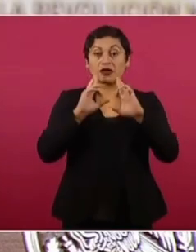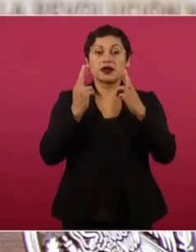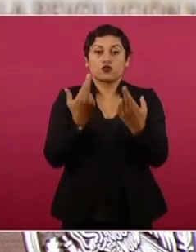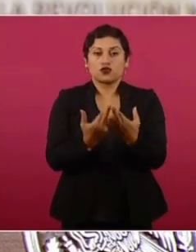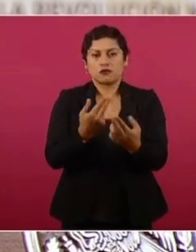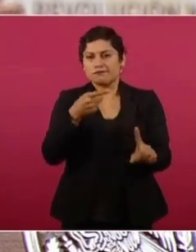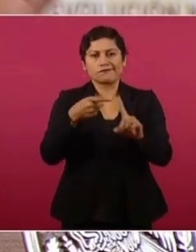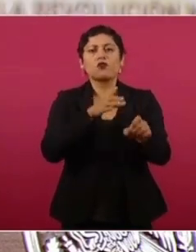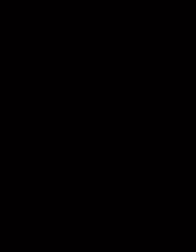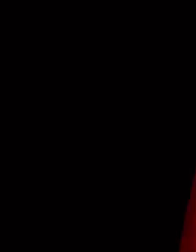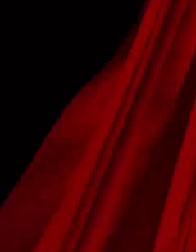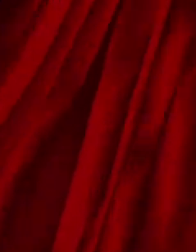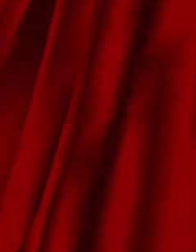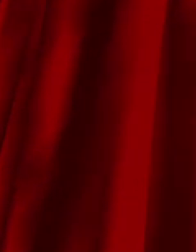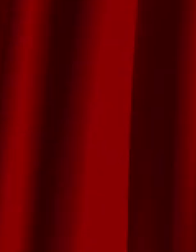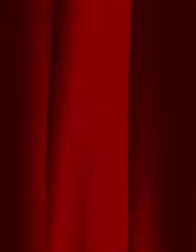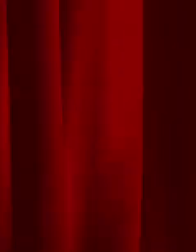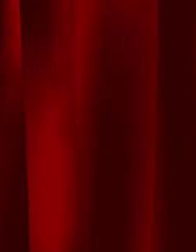vamos en general.